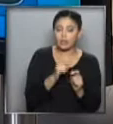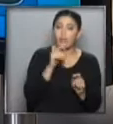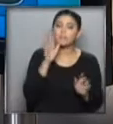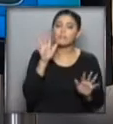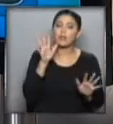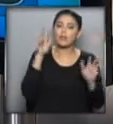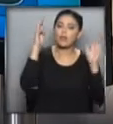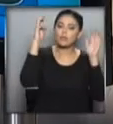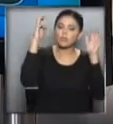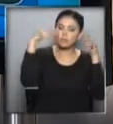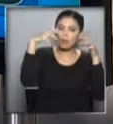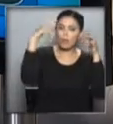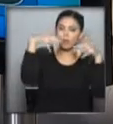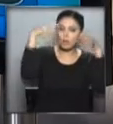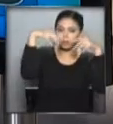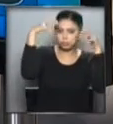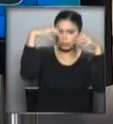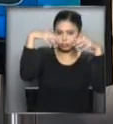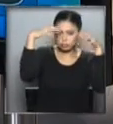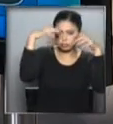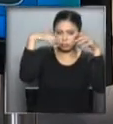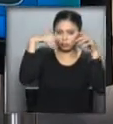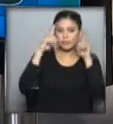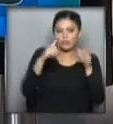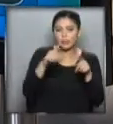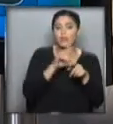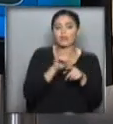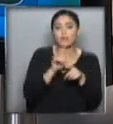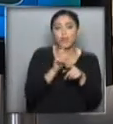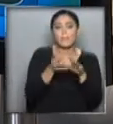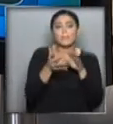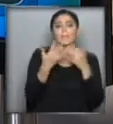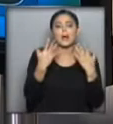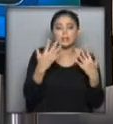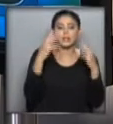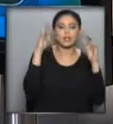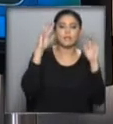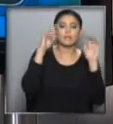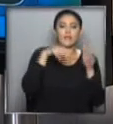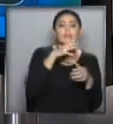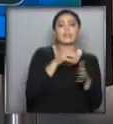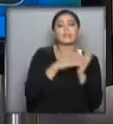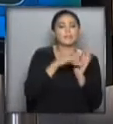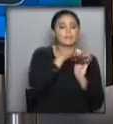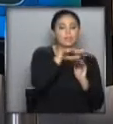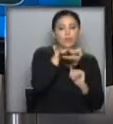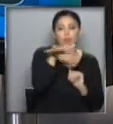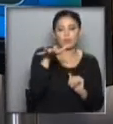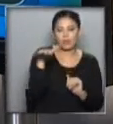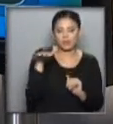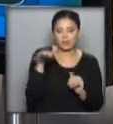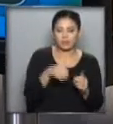va a ser lluvia continua... ...con la misma intensidad... ...por momentos y por barrios... ...dentro de la misma